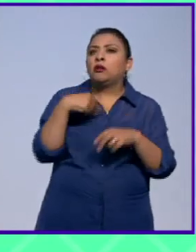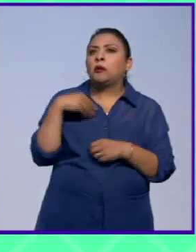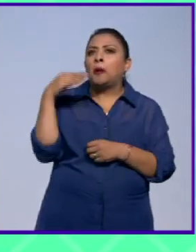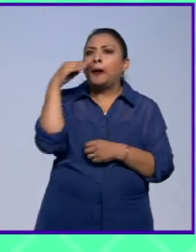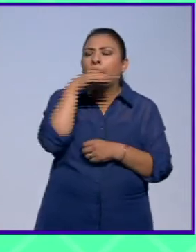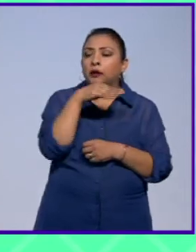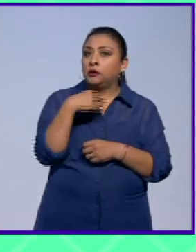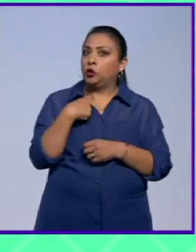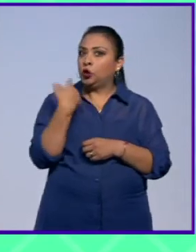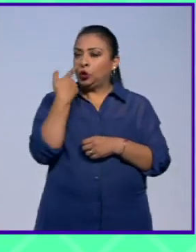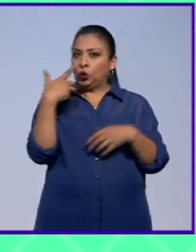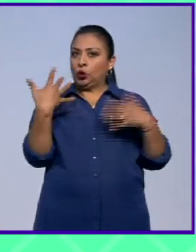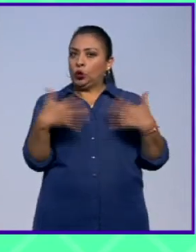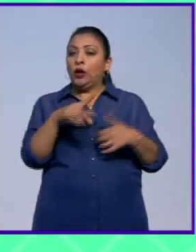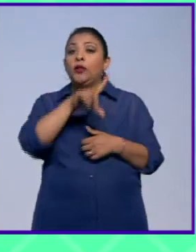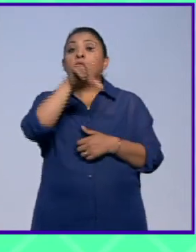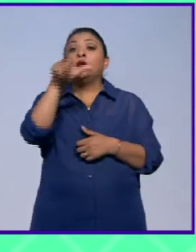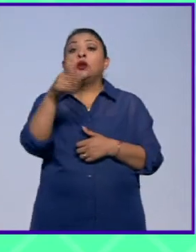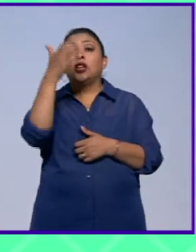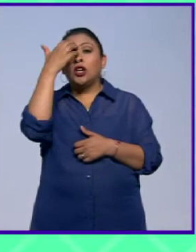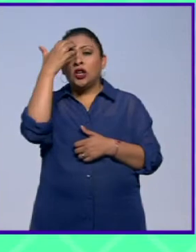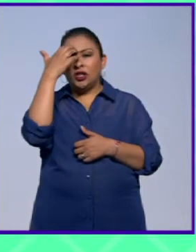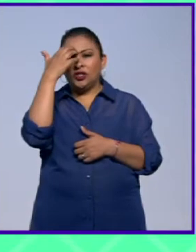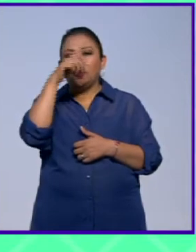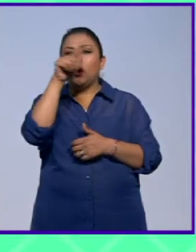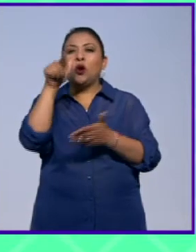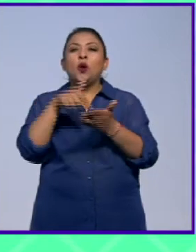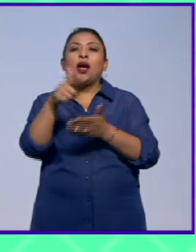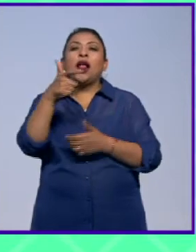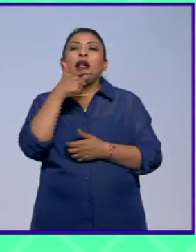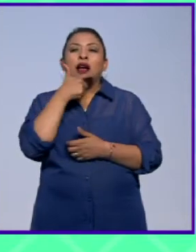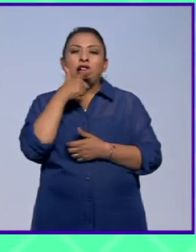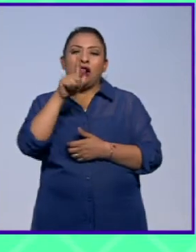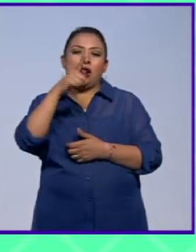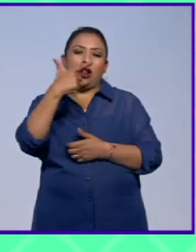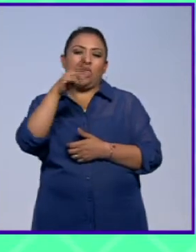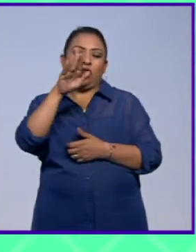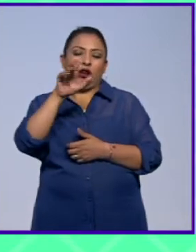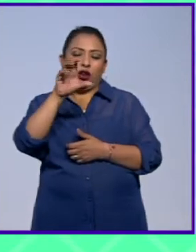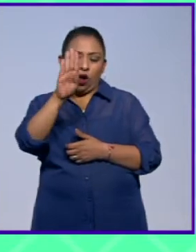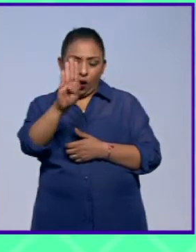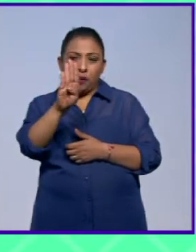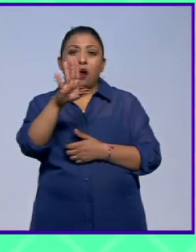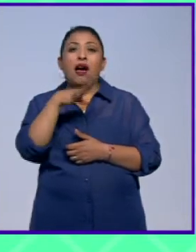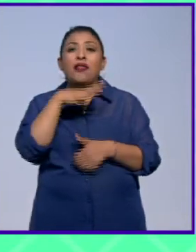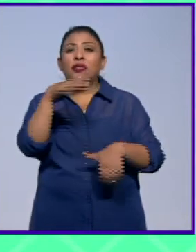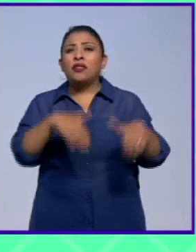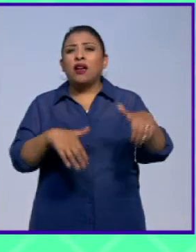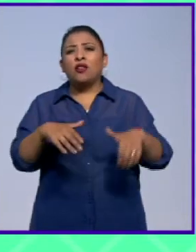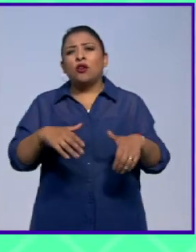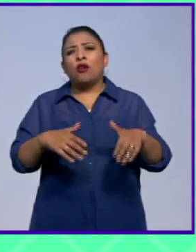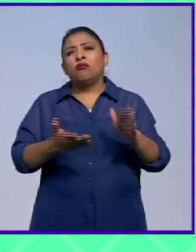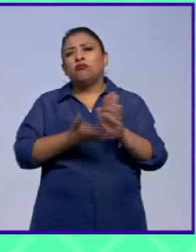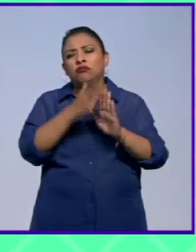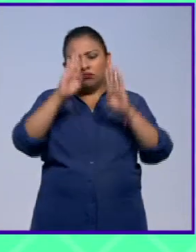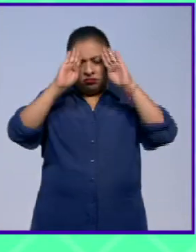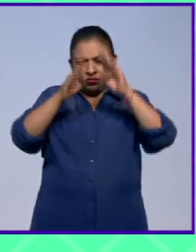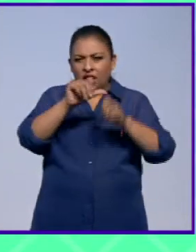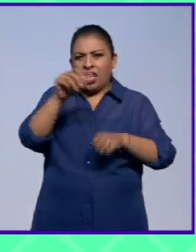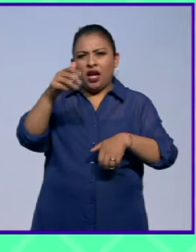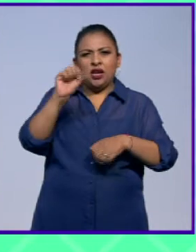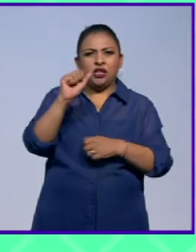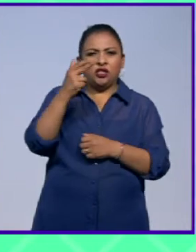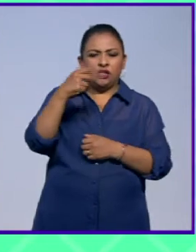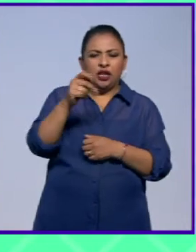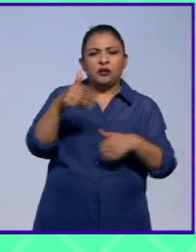gratuitos más adelante conocimos el Globe en Londres que es un teatro con una estructura dedicada a Shakespeare un teatro